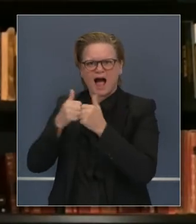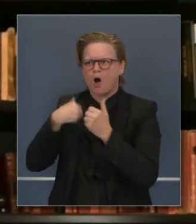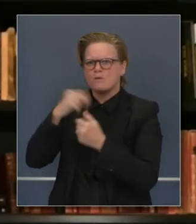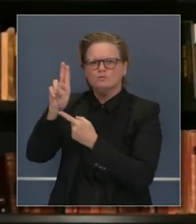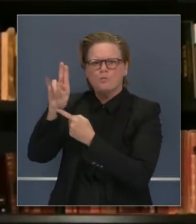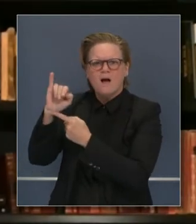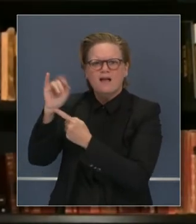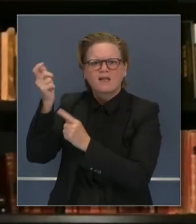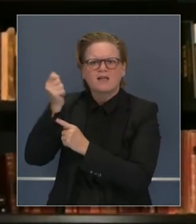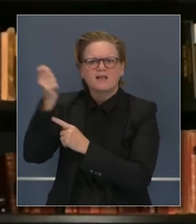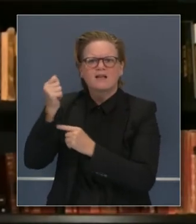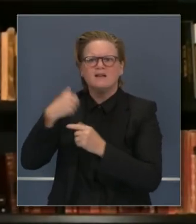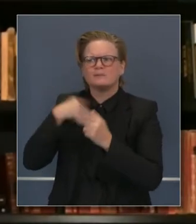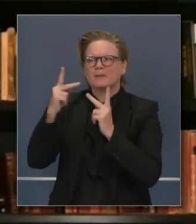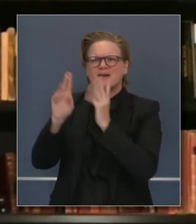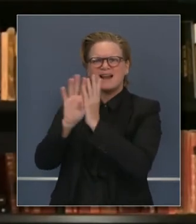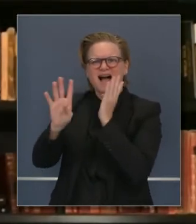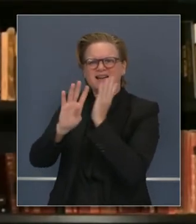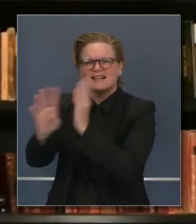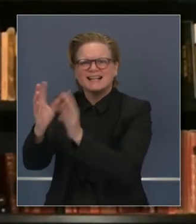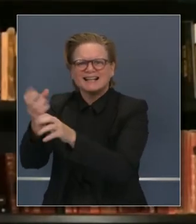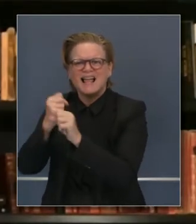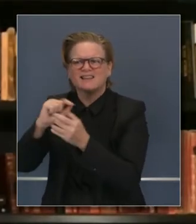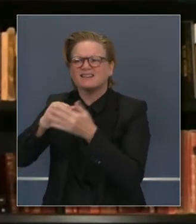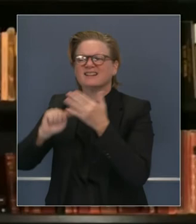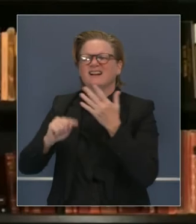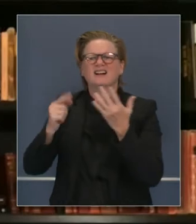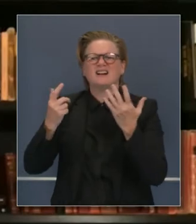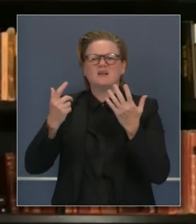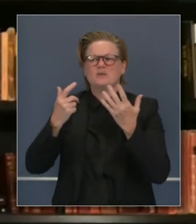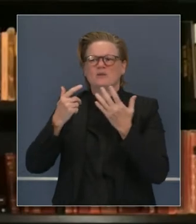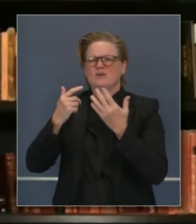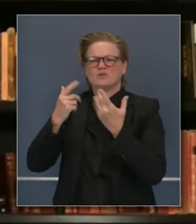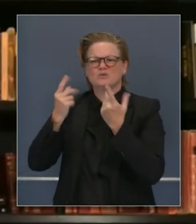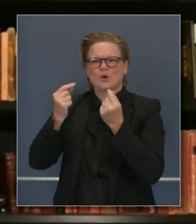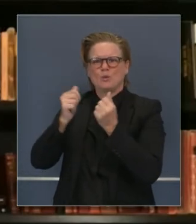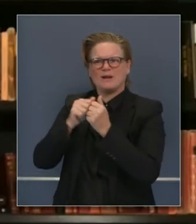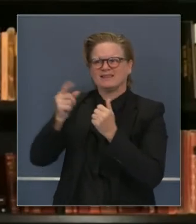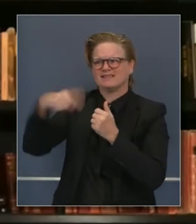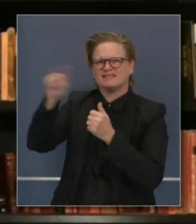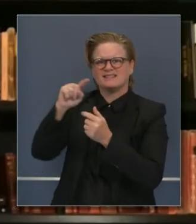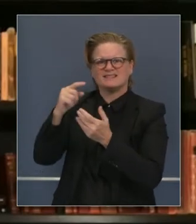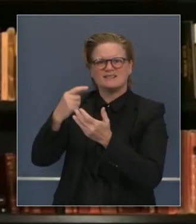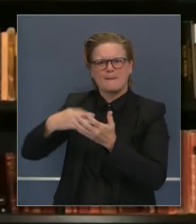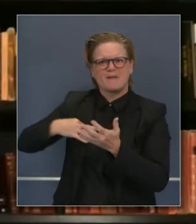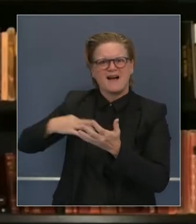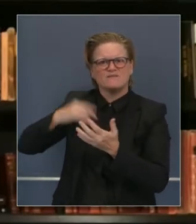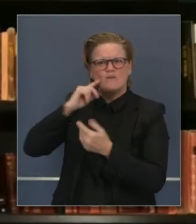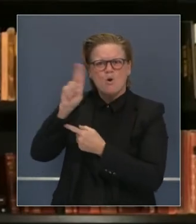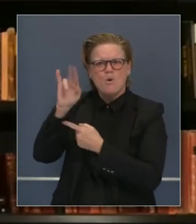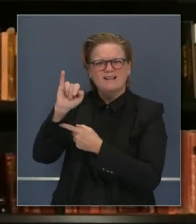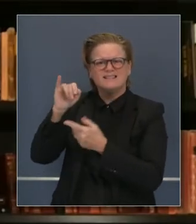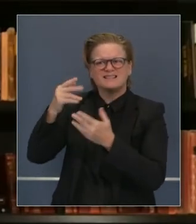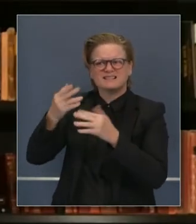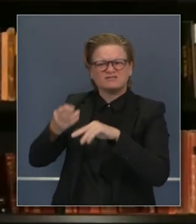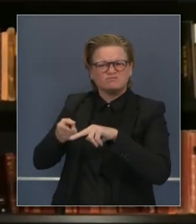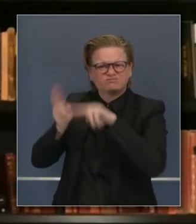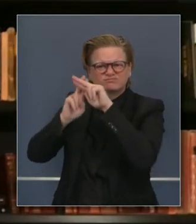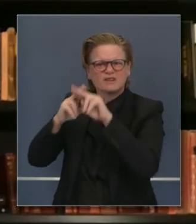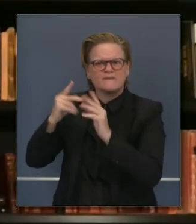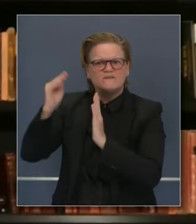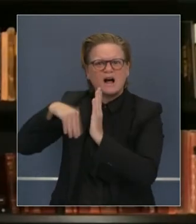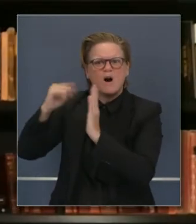retraso en pagos o las personas están esperando por su dinero y los reclamos suben. ¿Qué van a hacer que las personas puedan perder su trabajo